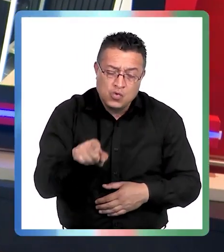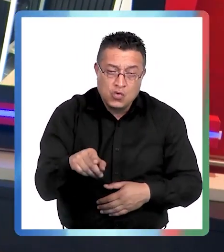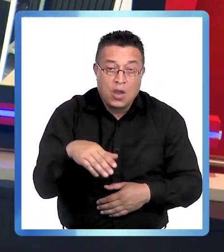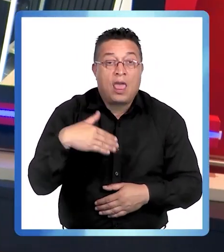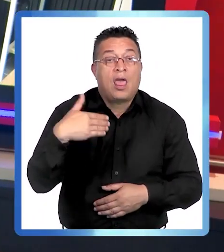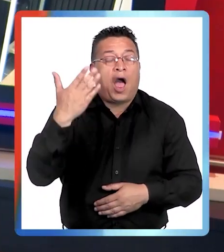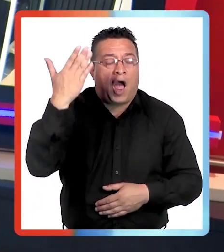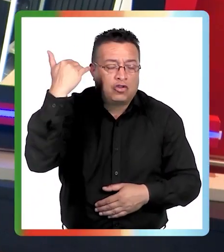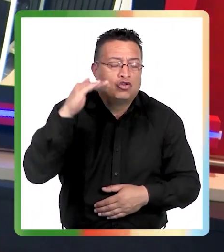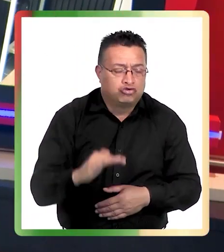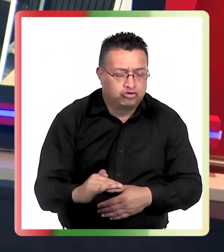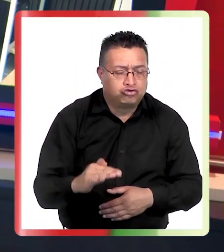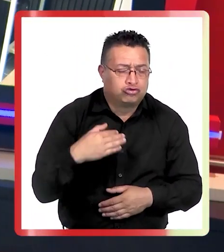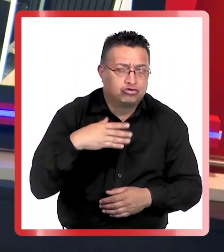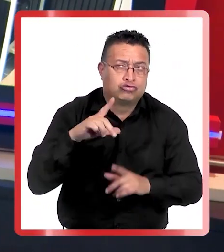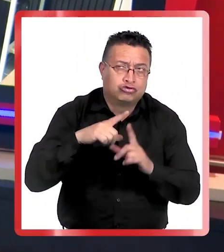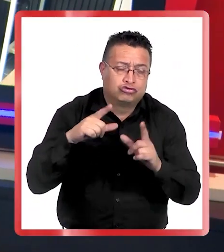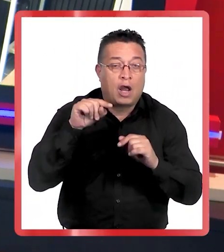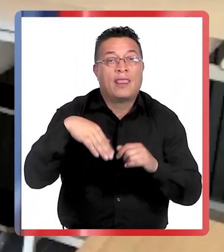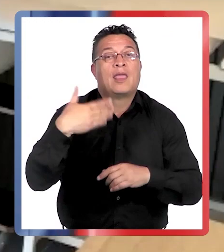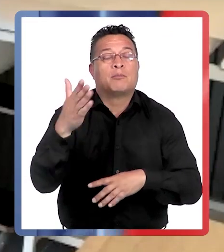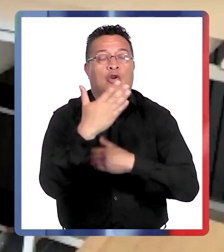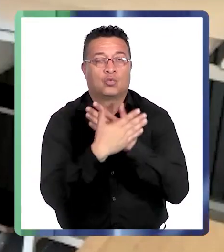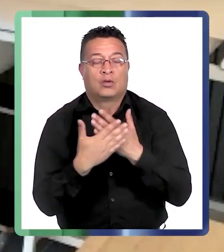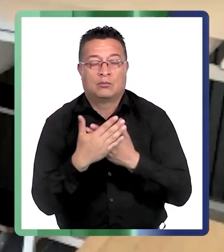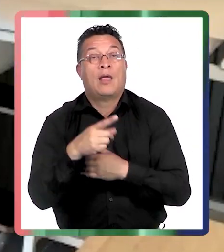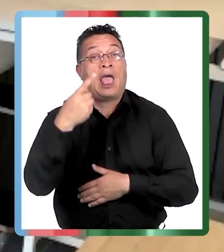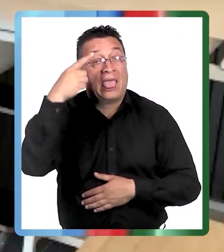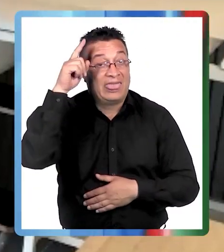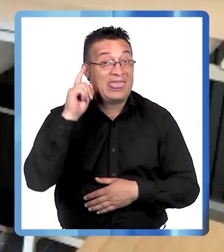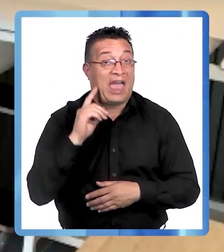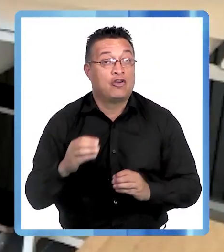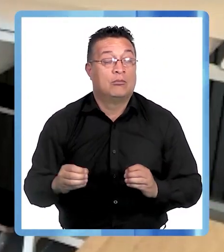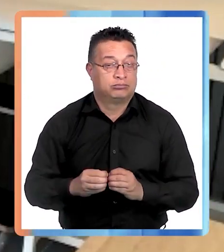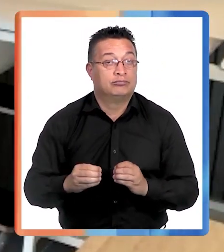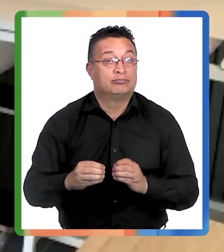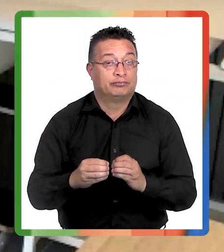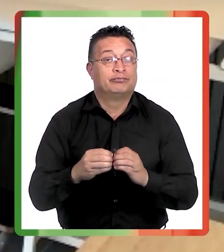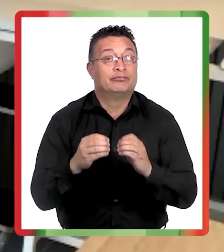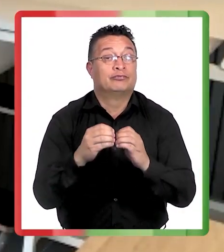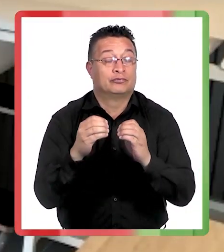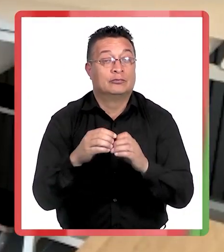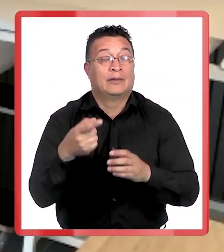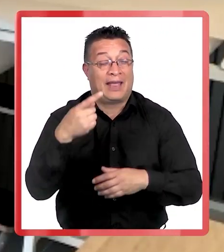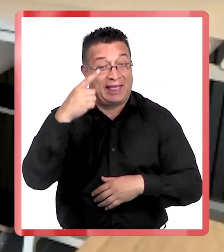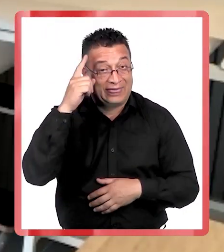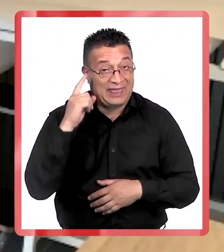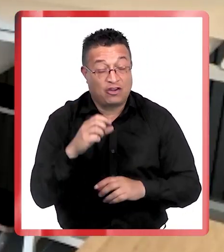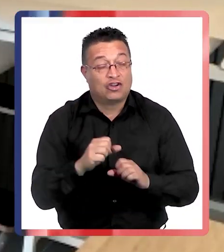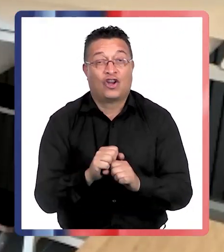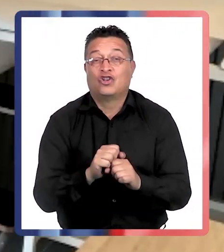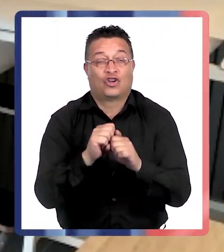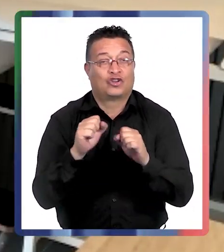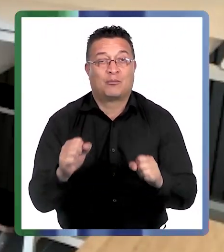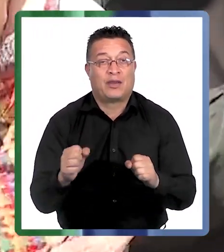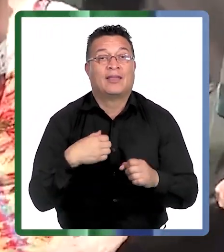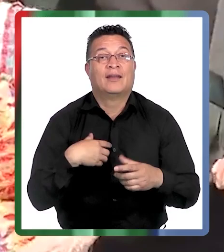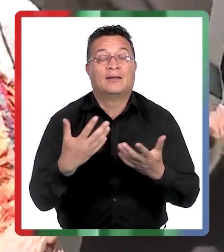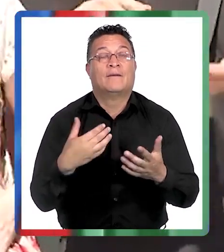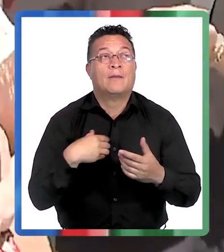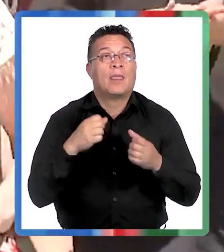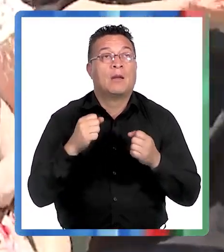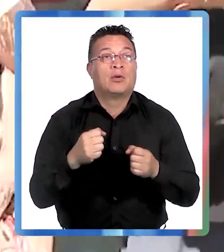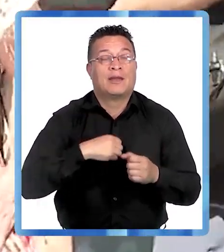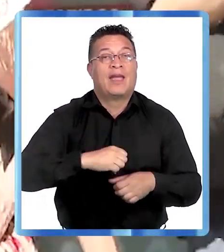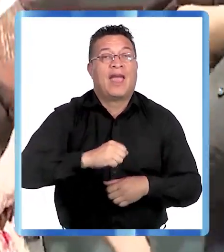de ahí en adelante me cuidé. ¿Qué pasó con esa persona? Sí, el daño es súper acumulativo. De hecho, en el fondo hay daños que uno ya no puede, o sea, lo que uno puede hacer